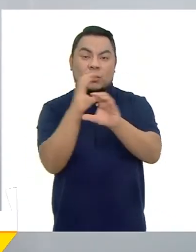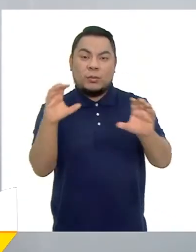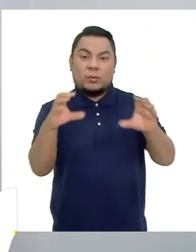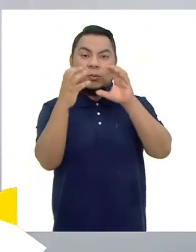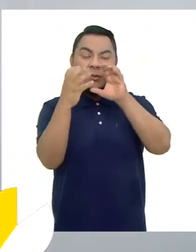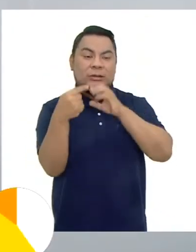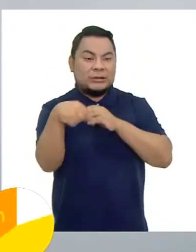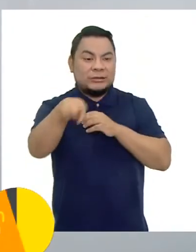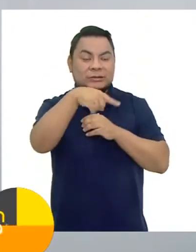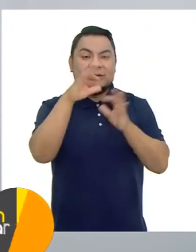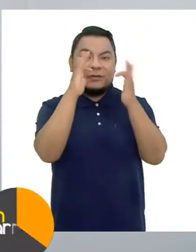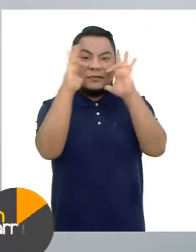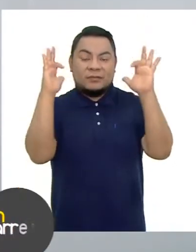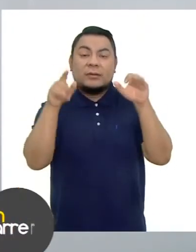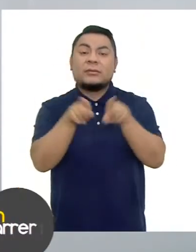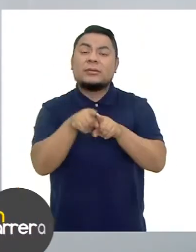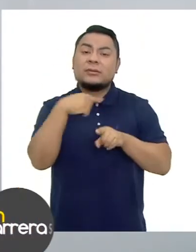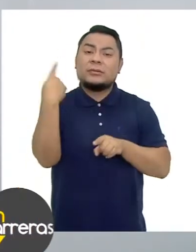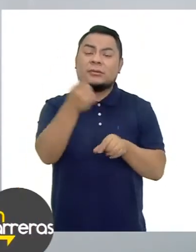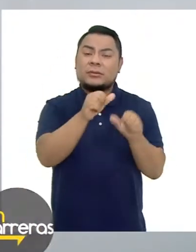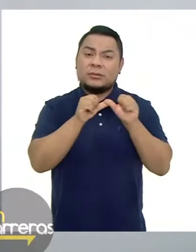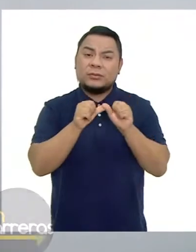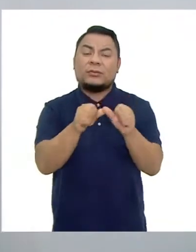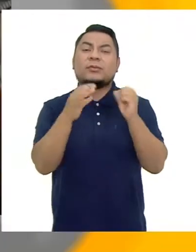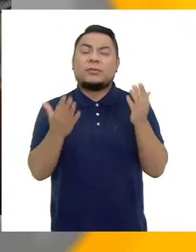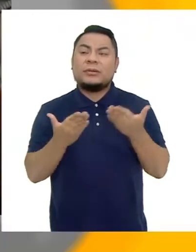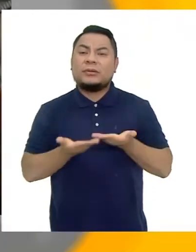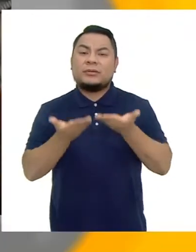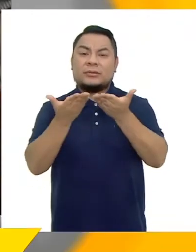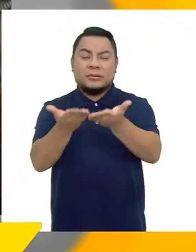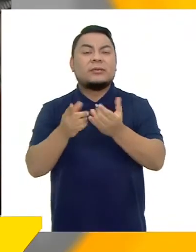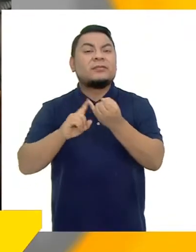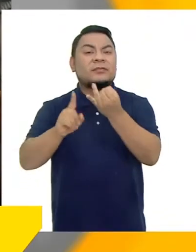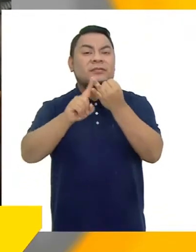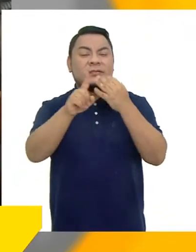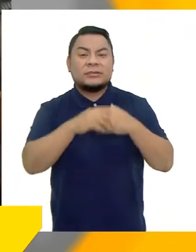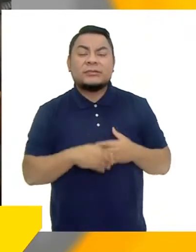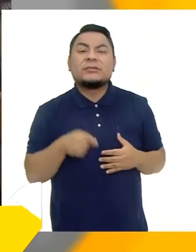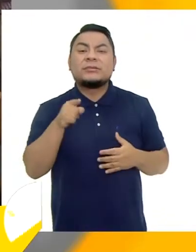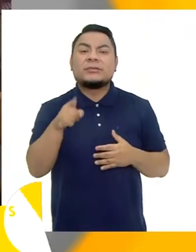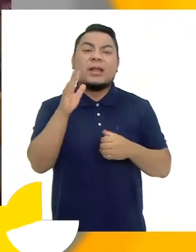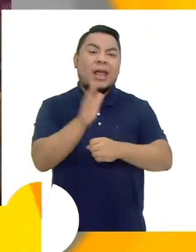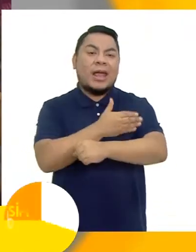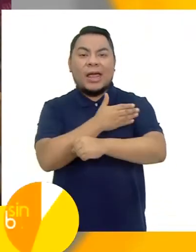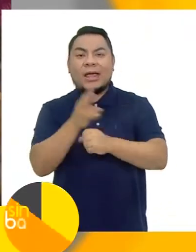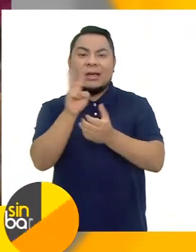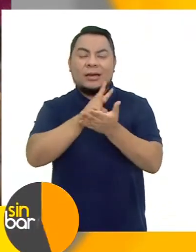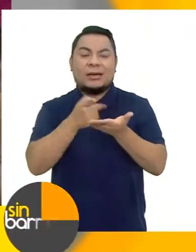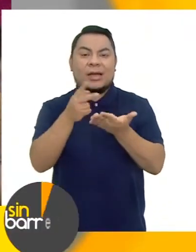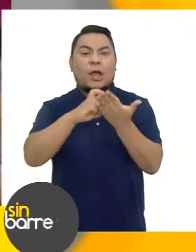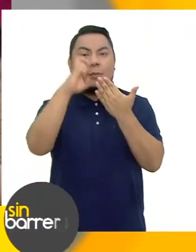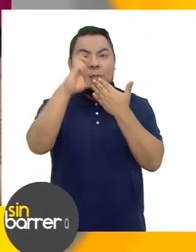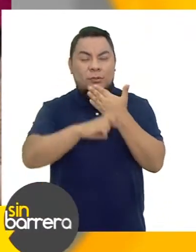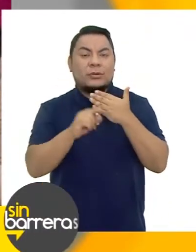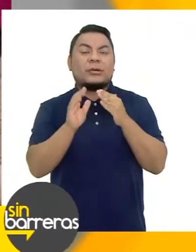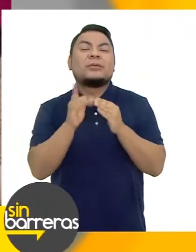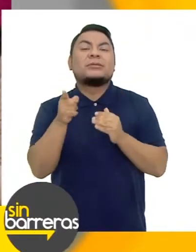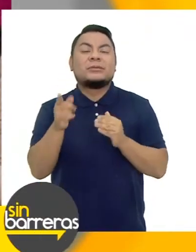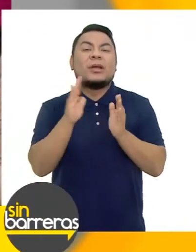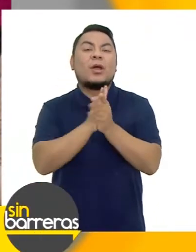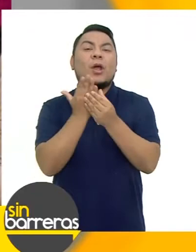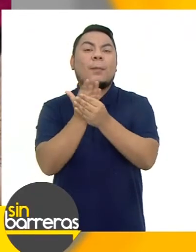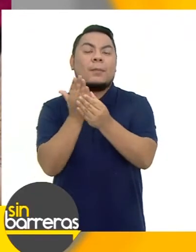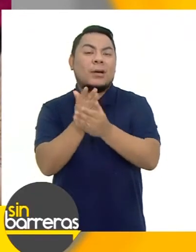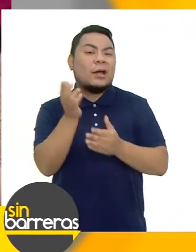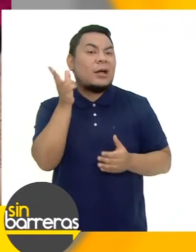través de nuestro Nuestro facebook Continuamos También llevando Narraciones Y canciones A través del programa De Abuelas